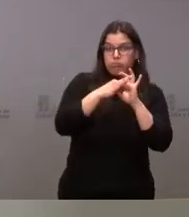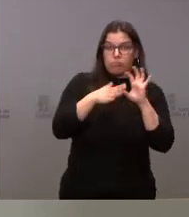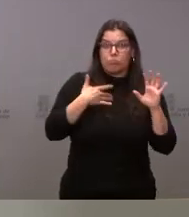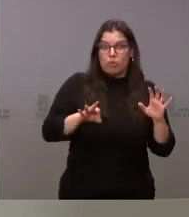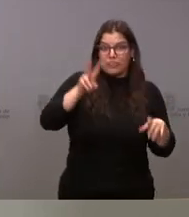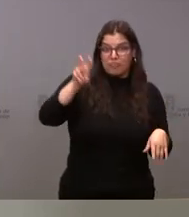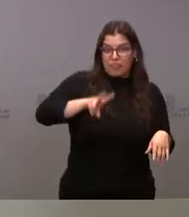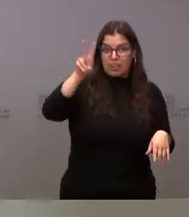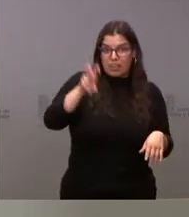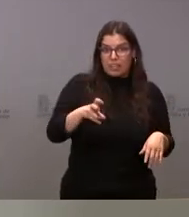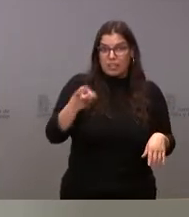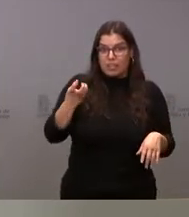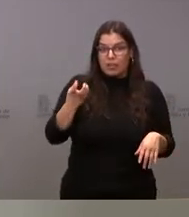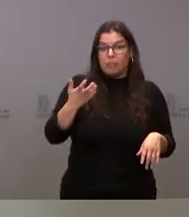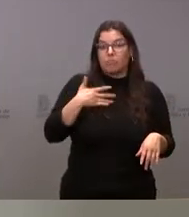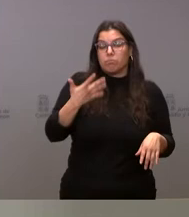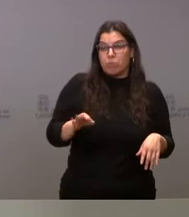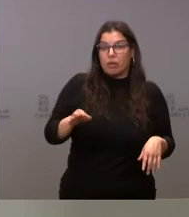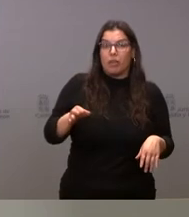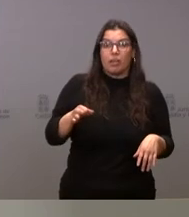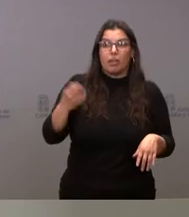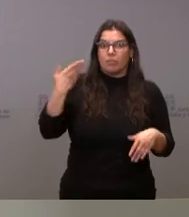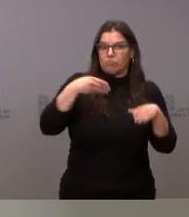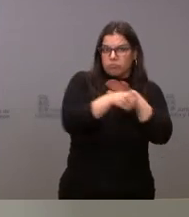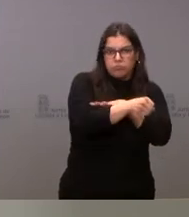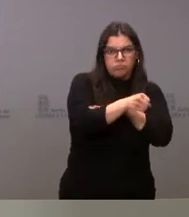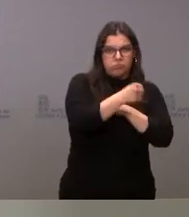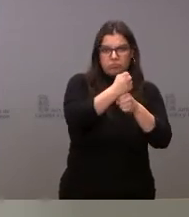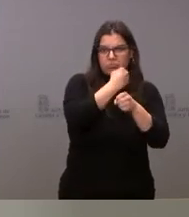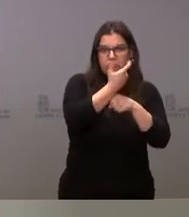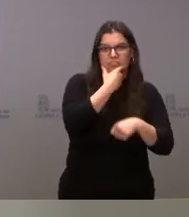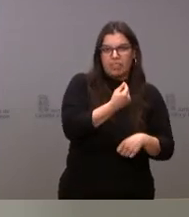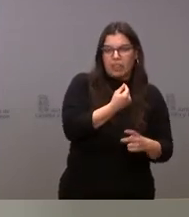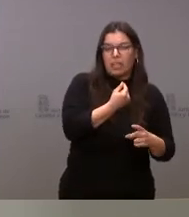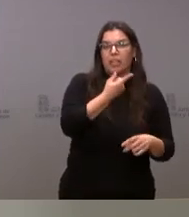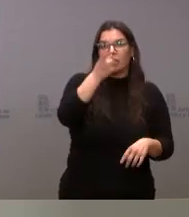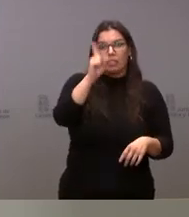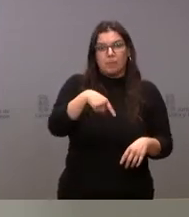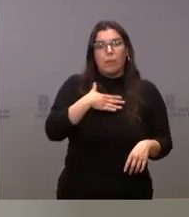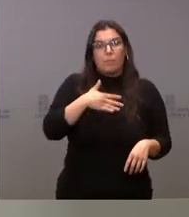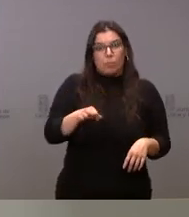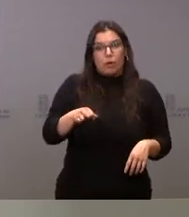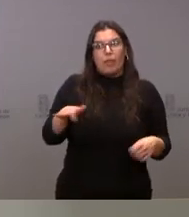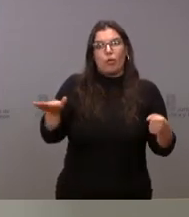casos será no solamente posible su inserción al mercado laboral, sino también que daremos cobertura con ello a algunas